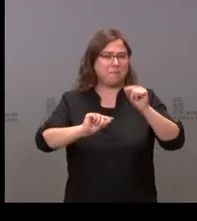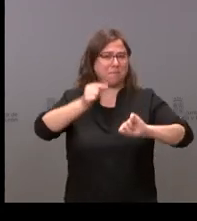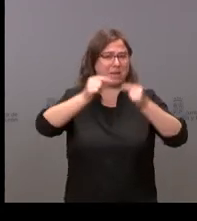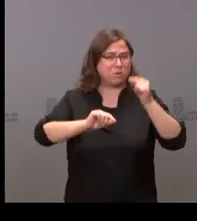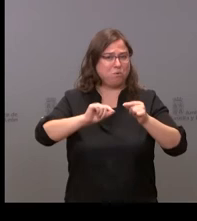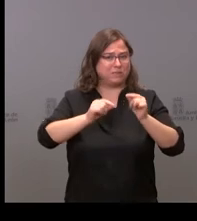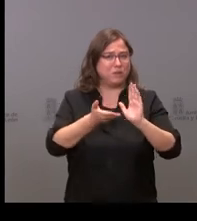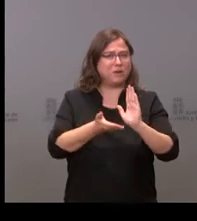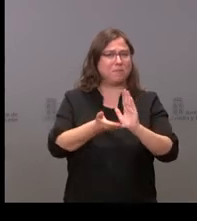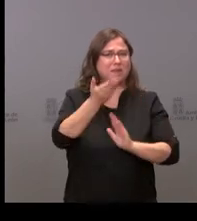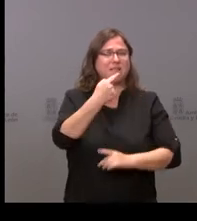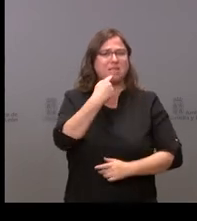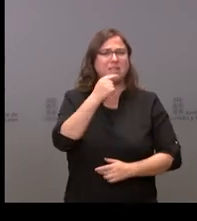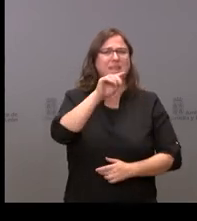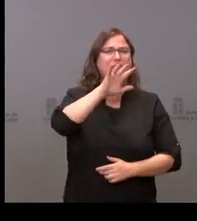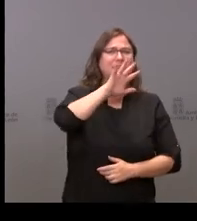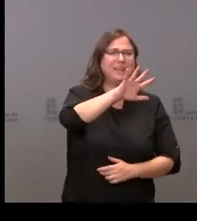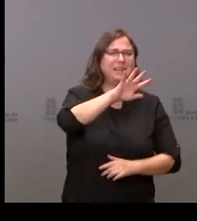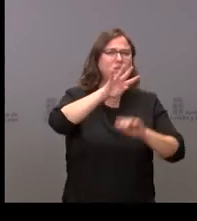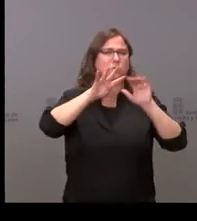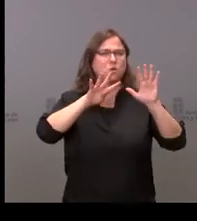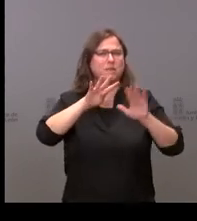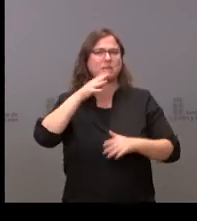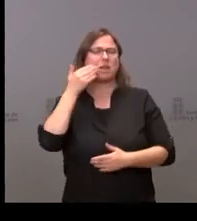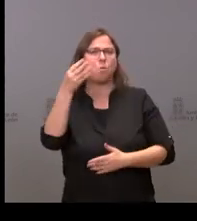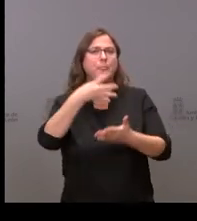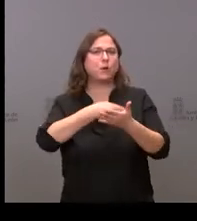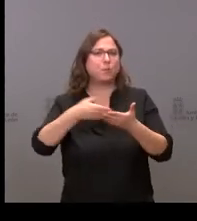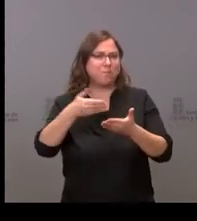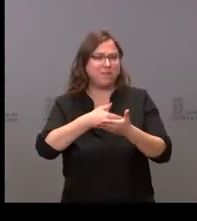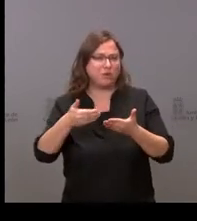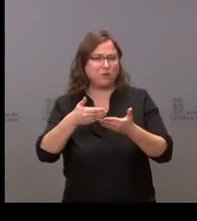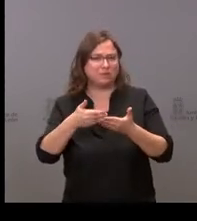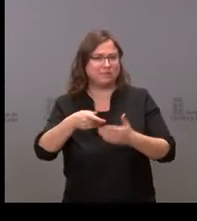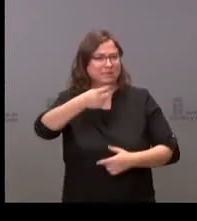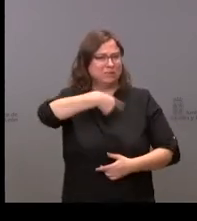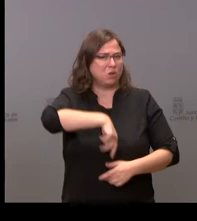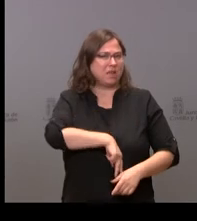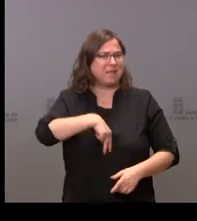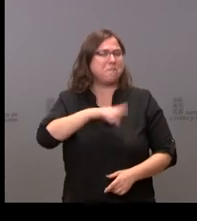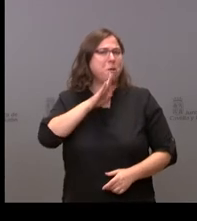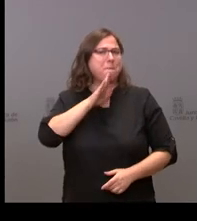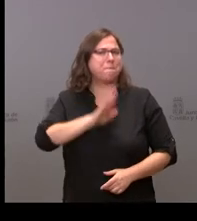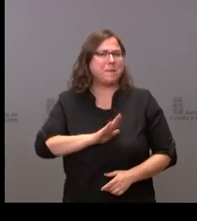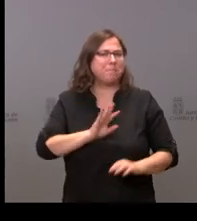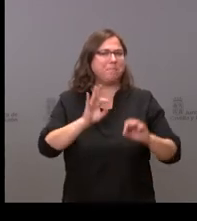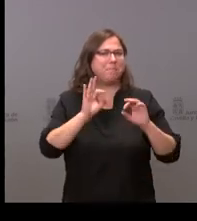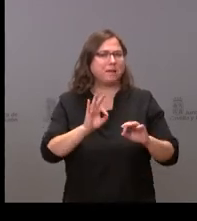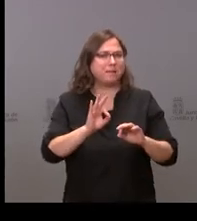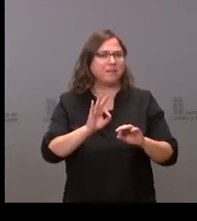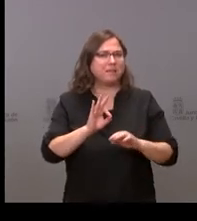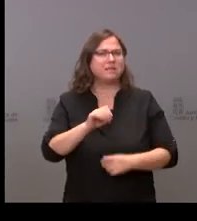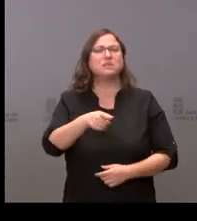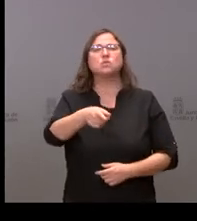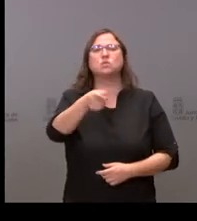cifra en 544 millones mirando el cómputo global pero me parece haber visto que